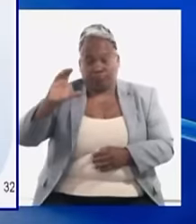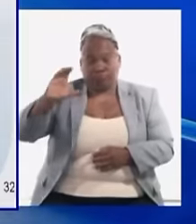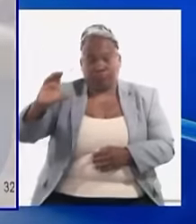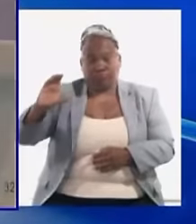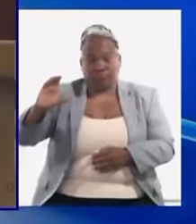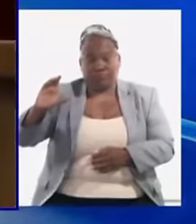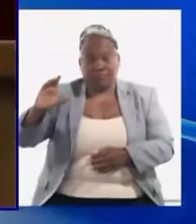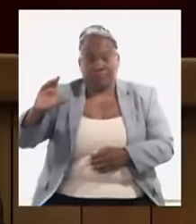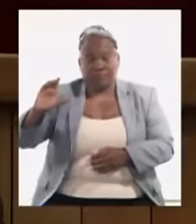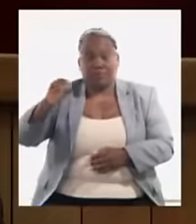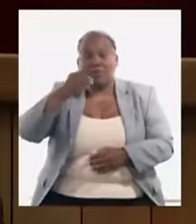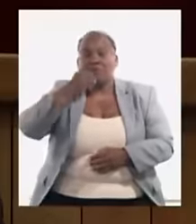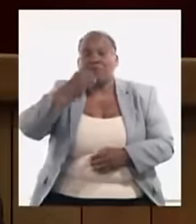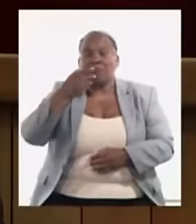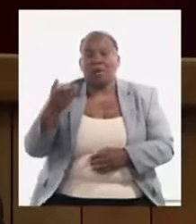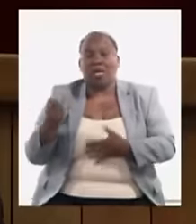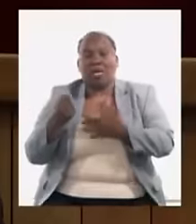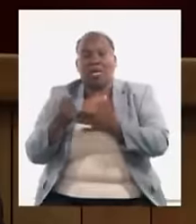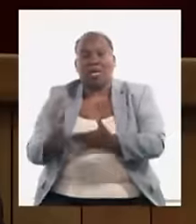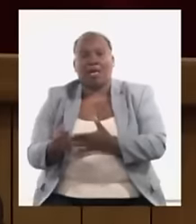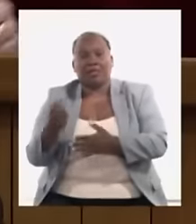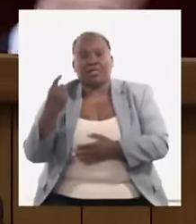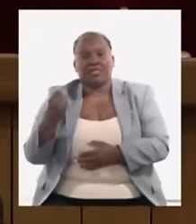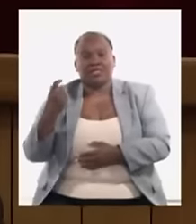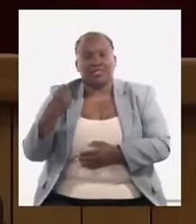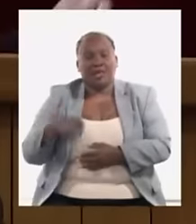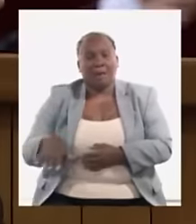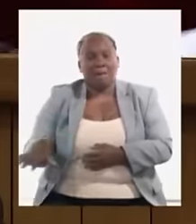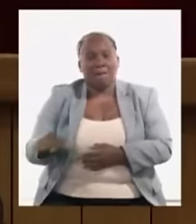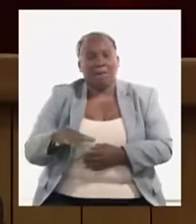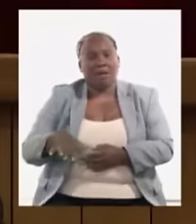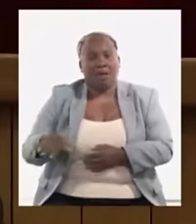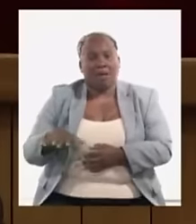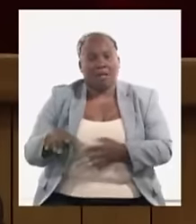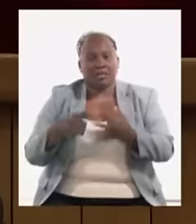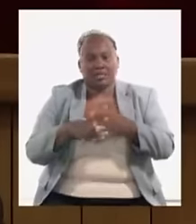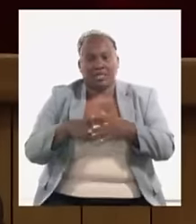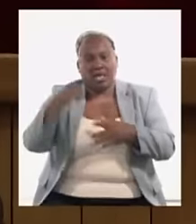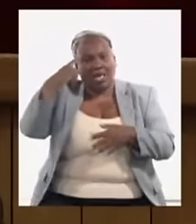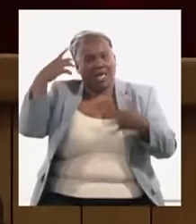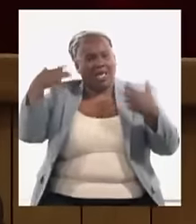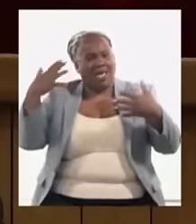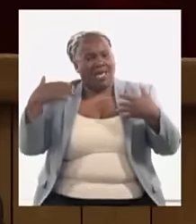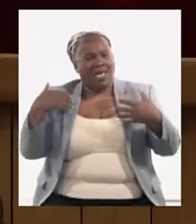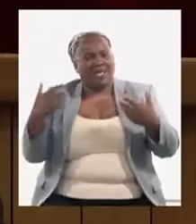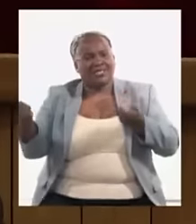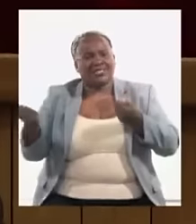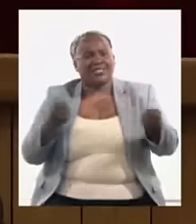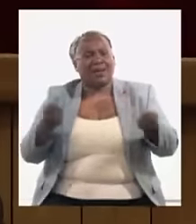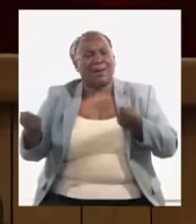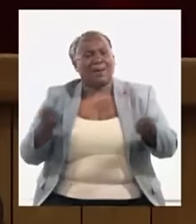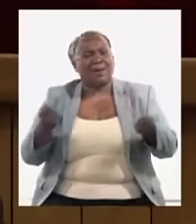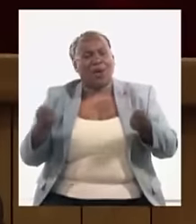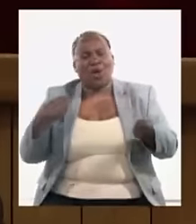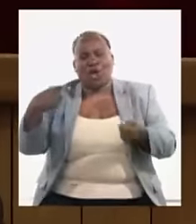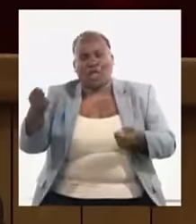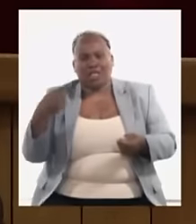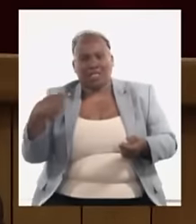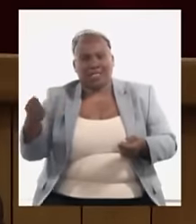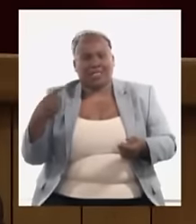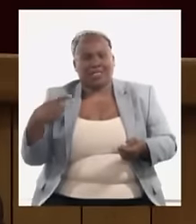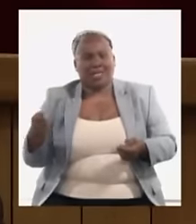aspirar pueda respaldar esas necesidades básicas de recreación de transporte etcétera es un tema que se está